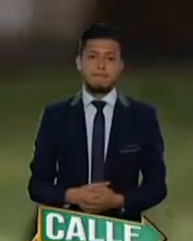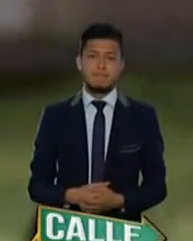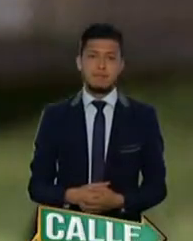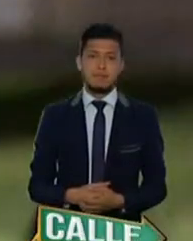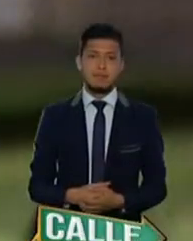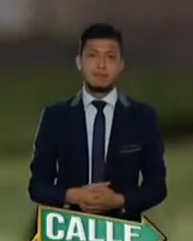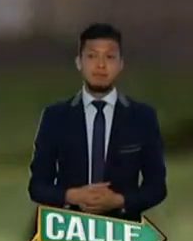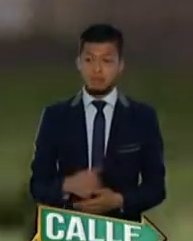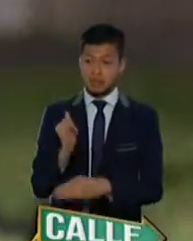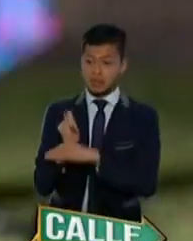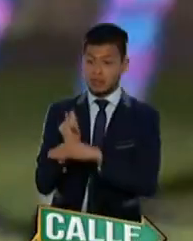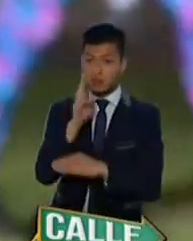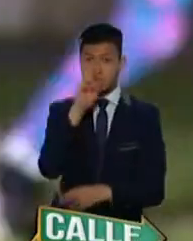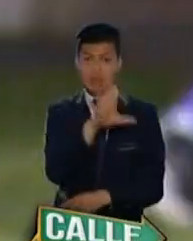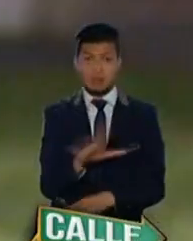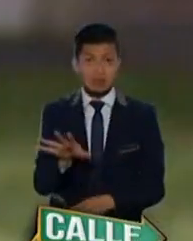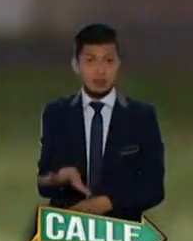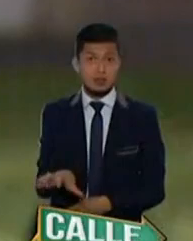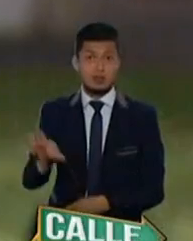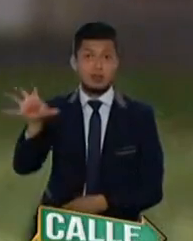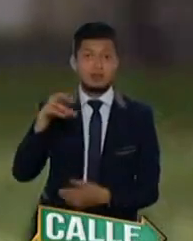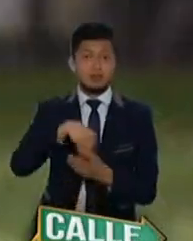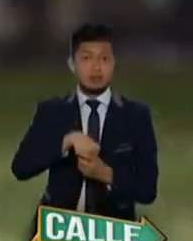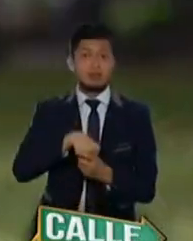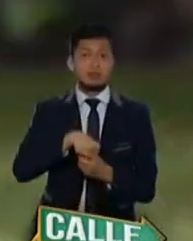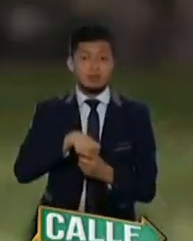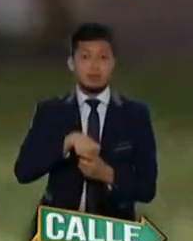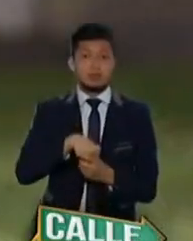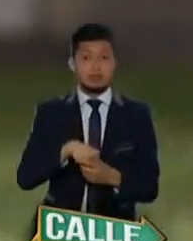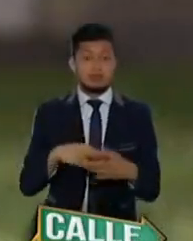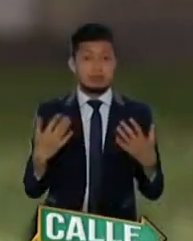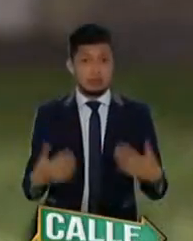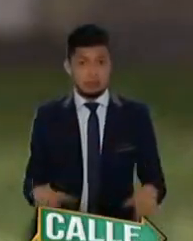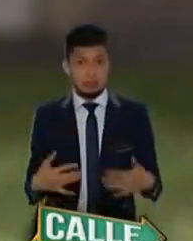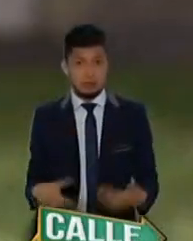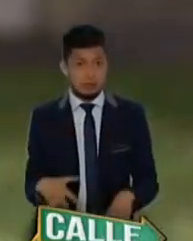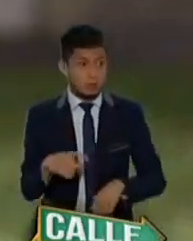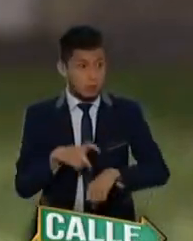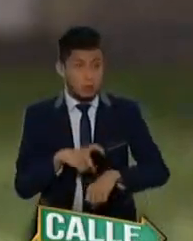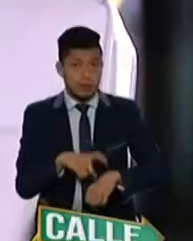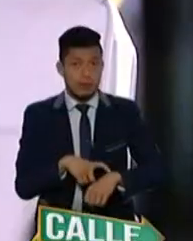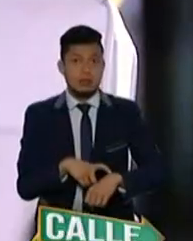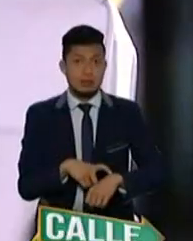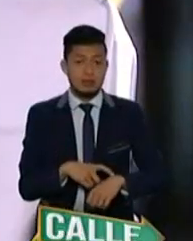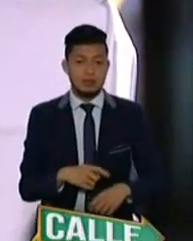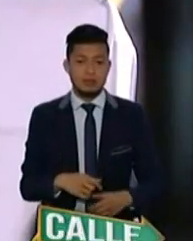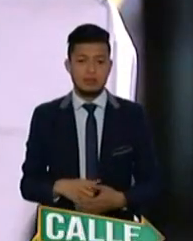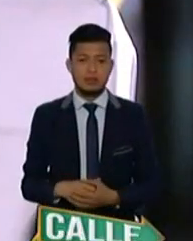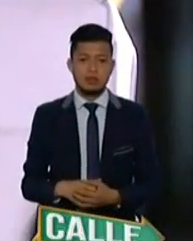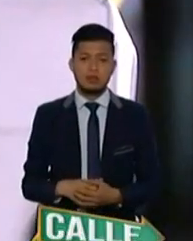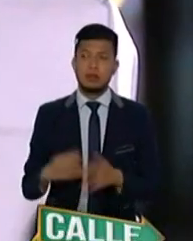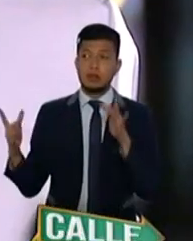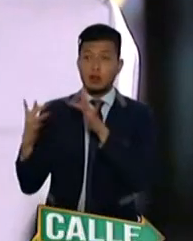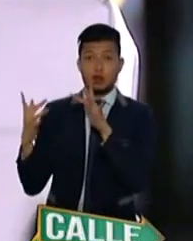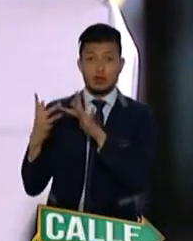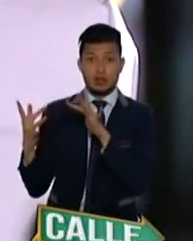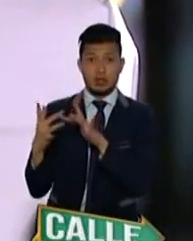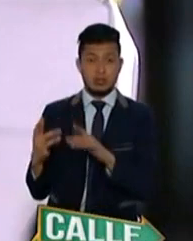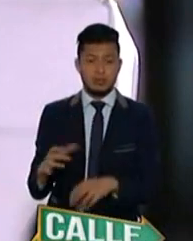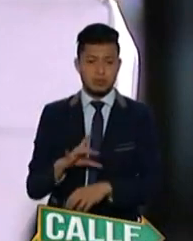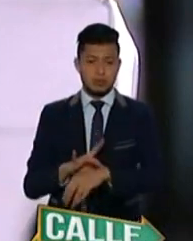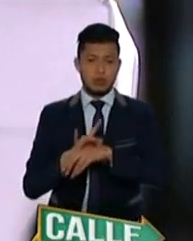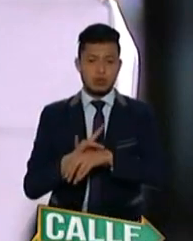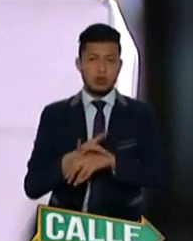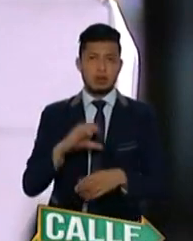Nacional de Cancerología que teníamos, que se está nombrando hace un momento, ya lo tenemos con comunicación. buena comunicación. La doctora Claudia,